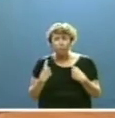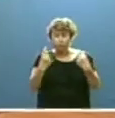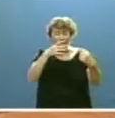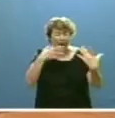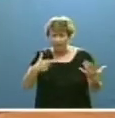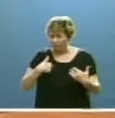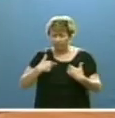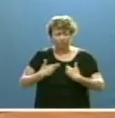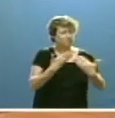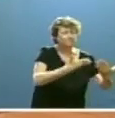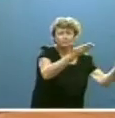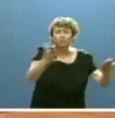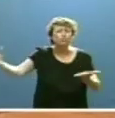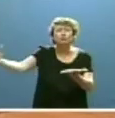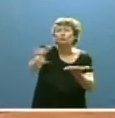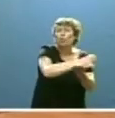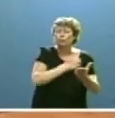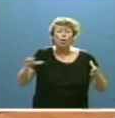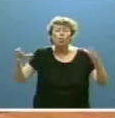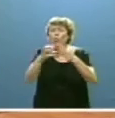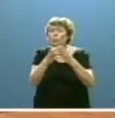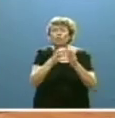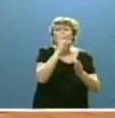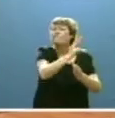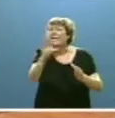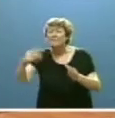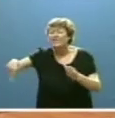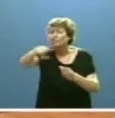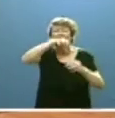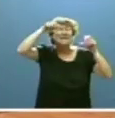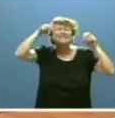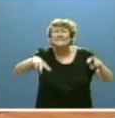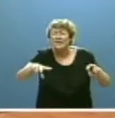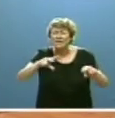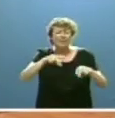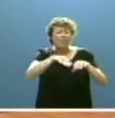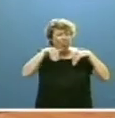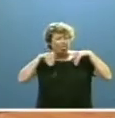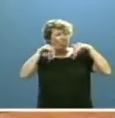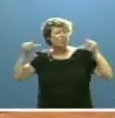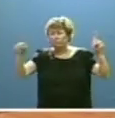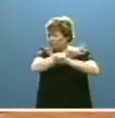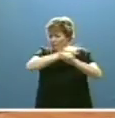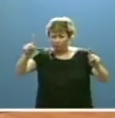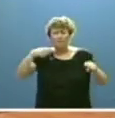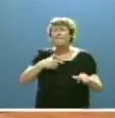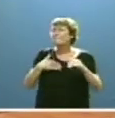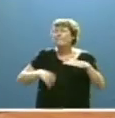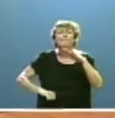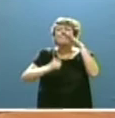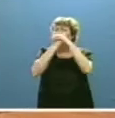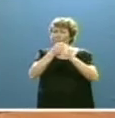ofrezco a todos los grupos parlamentarios, sin ninguna exclusión o reserva, con el máximo respeto institucional,